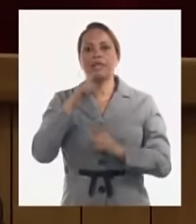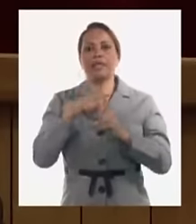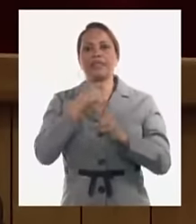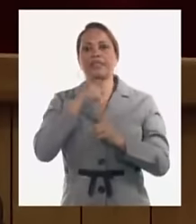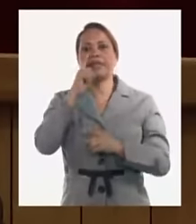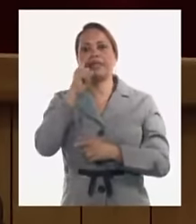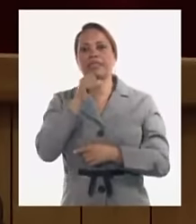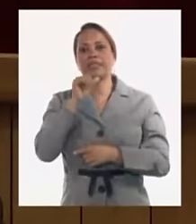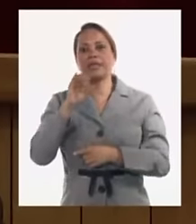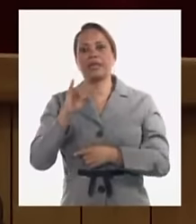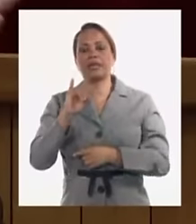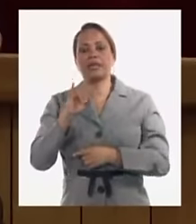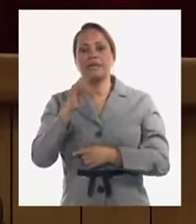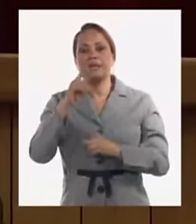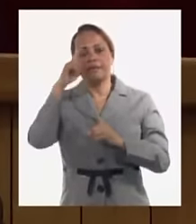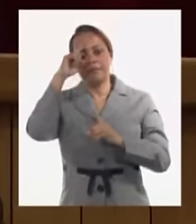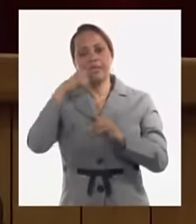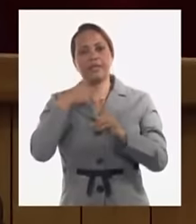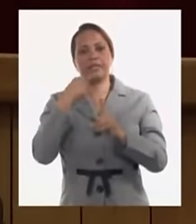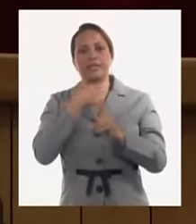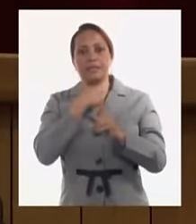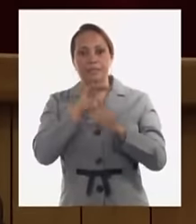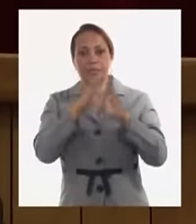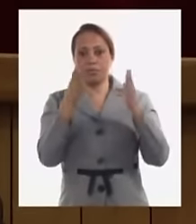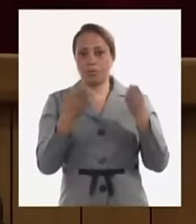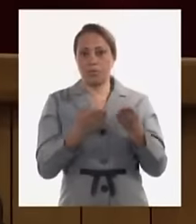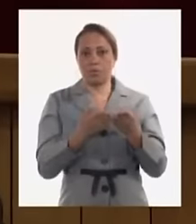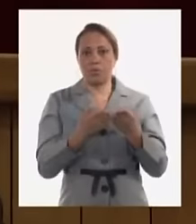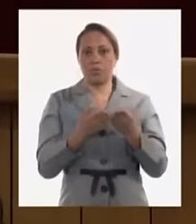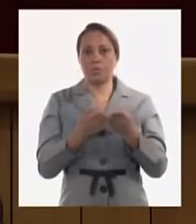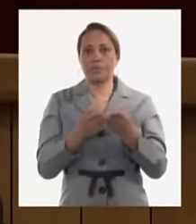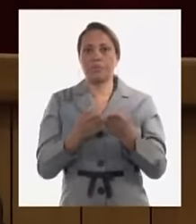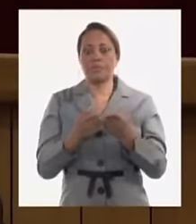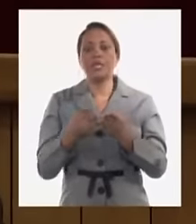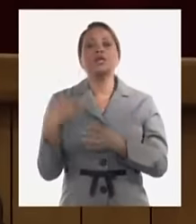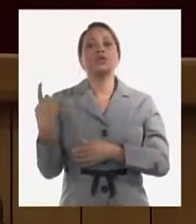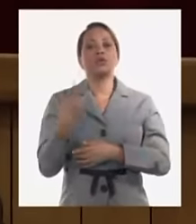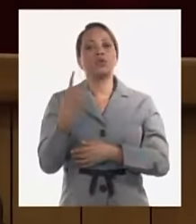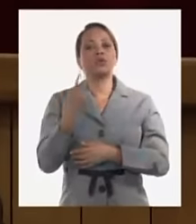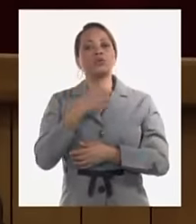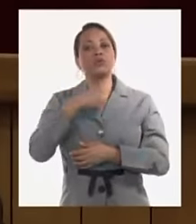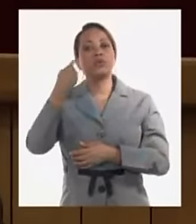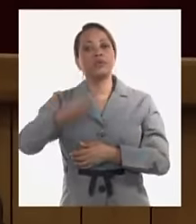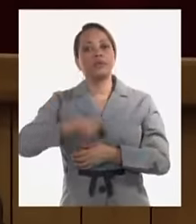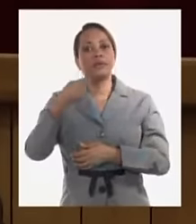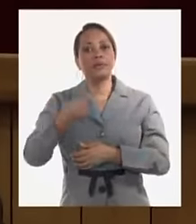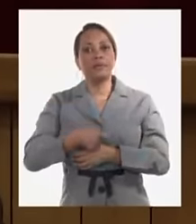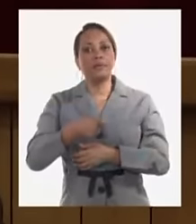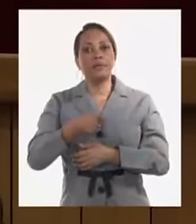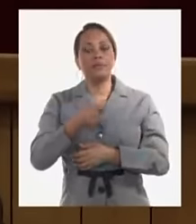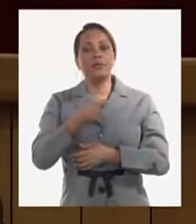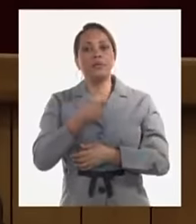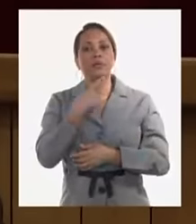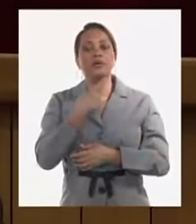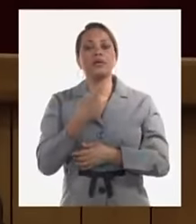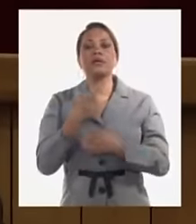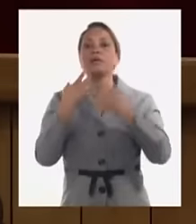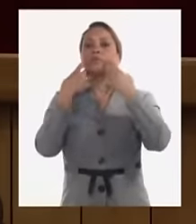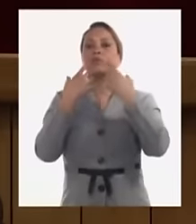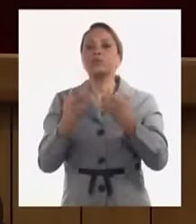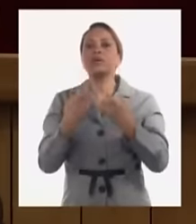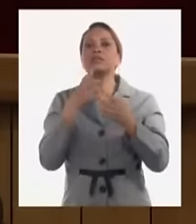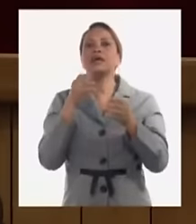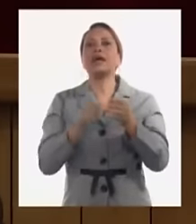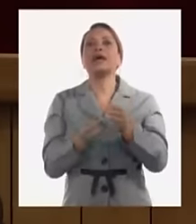hasta 3 y 4 intendentes así a menos de un intendente por año nosotros tenemos que realmente darle la importancia a